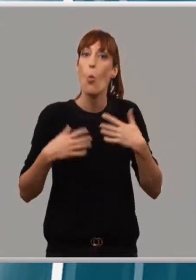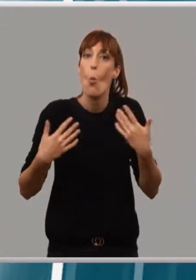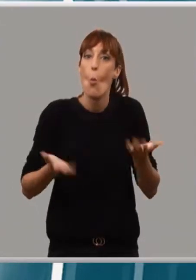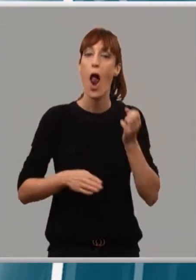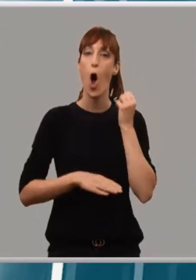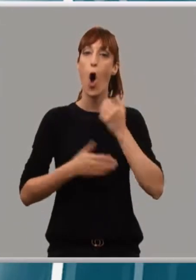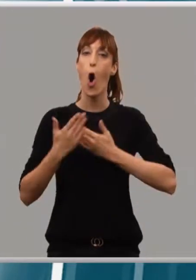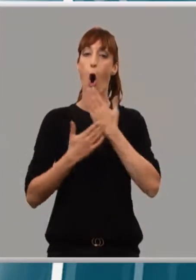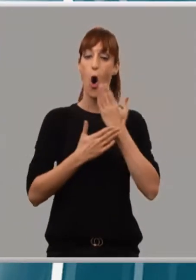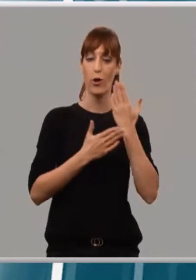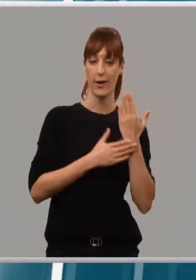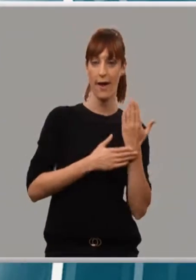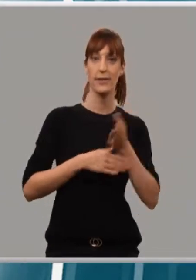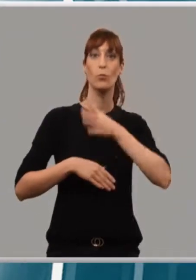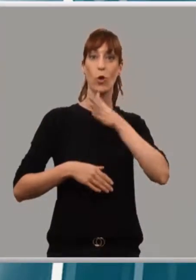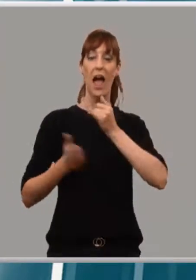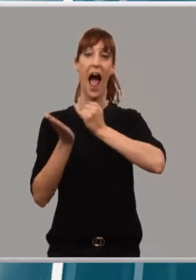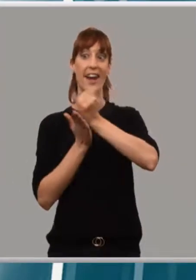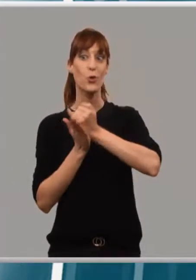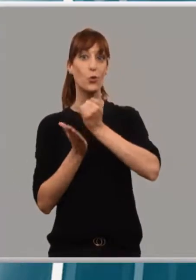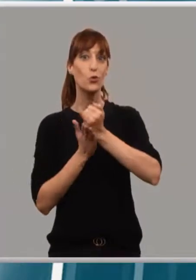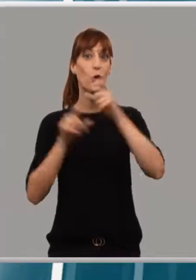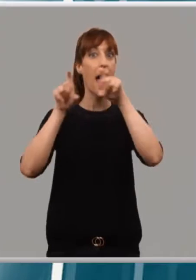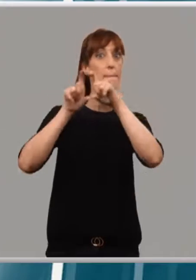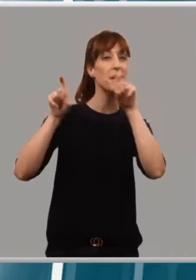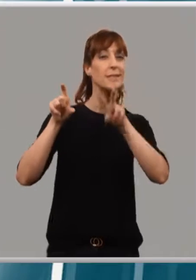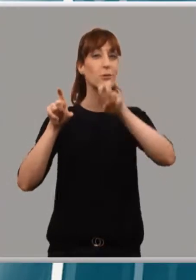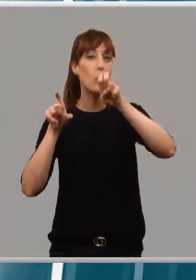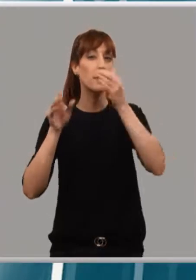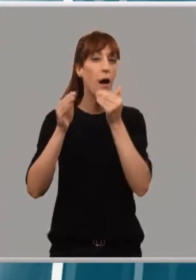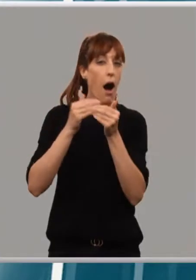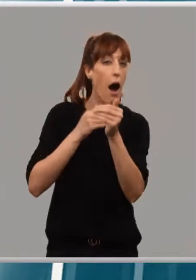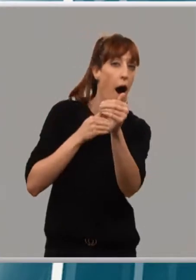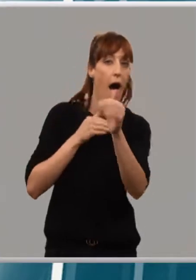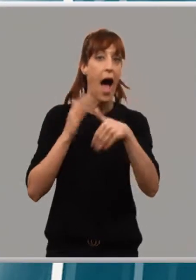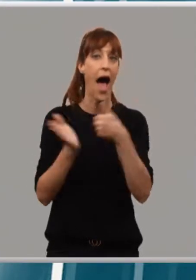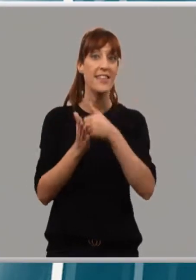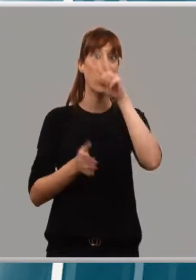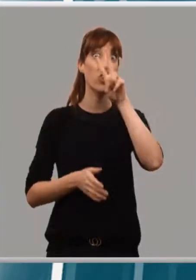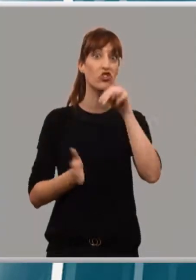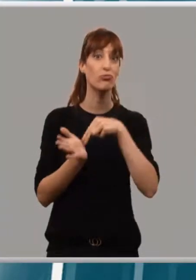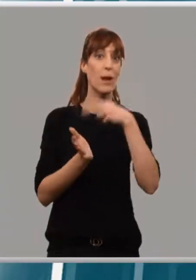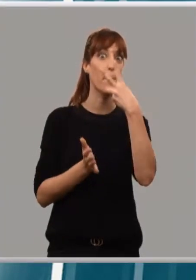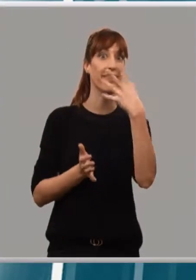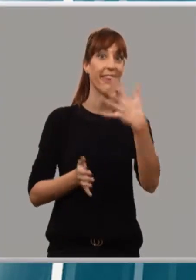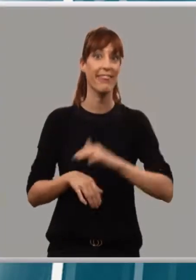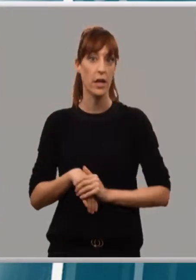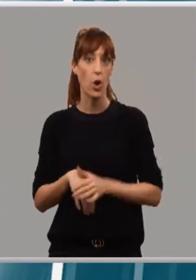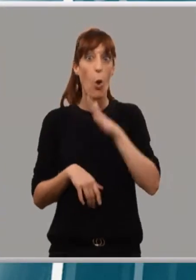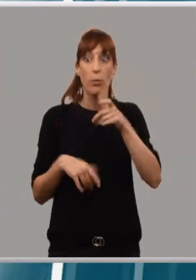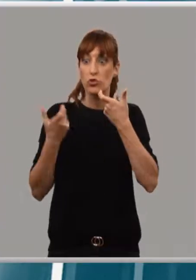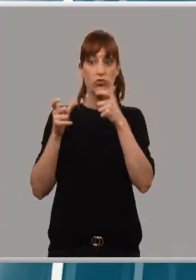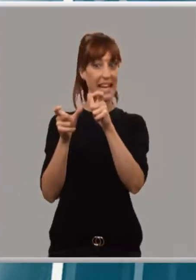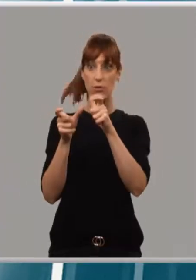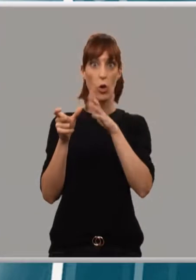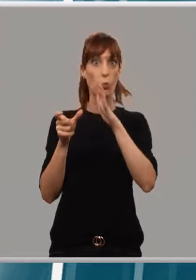retos del modelo de negocio en la agricultura de aquí a 2025. Un sector que tiene mucho mérito vencer todas las dificultades